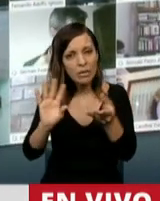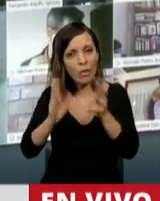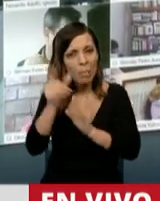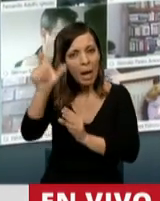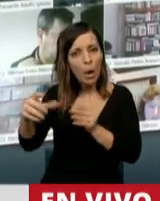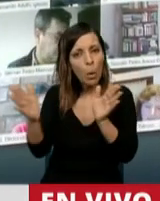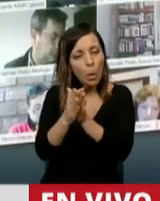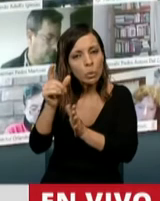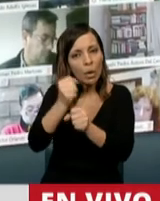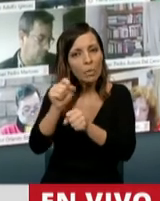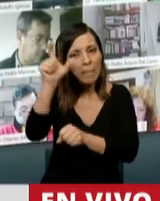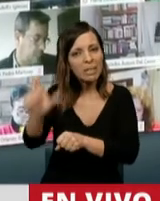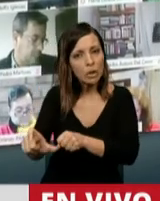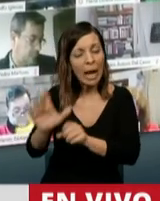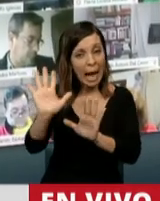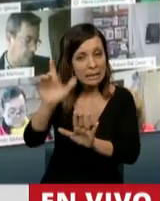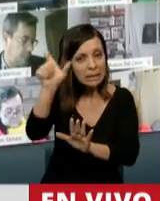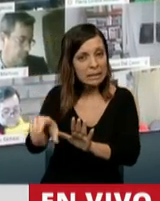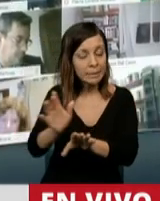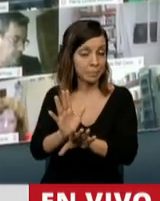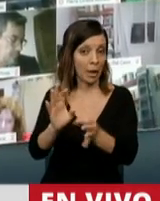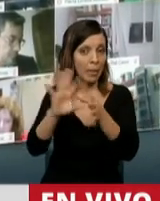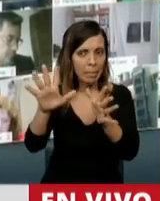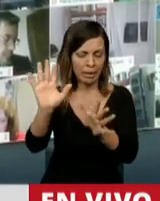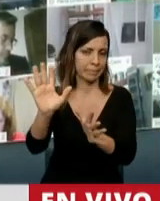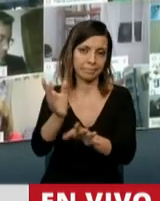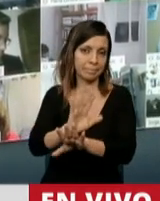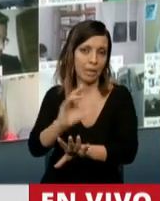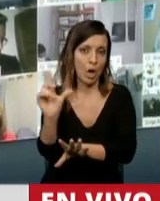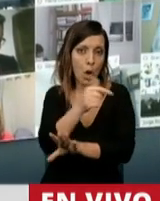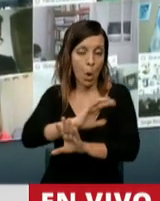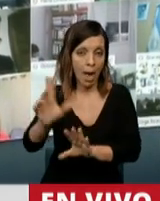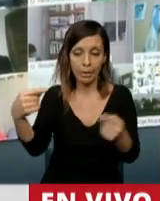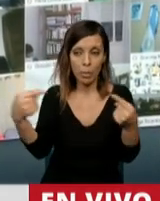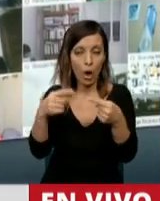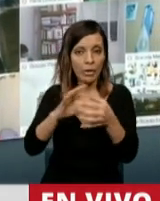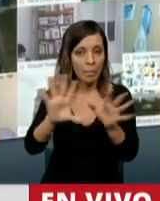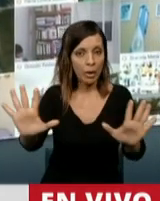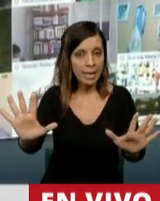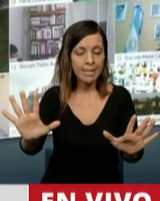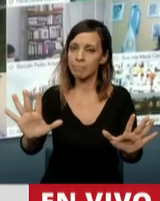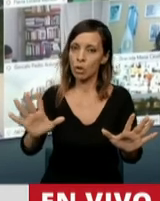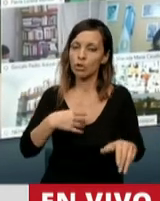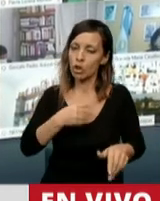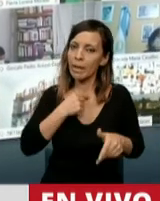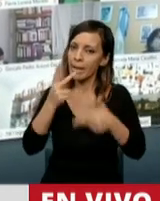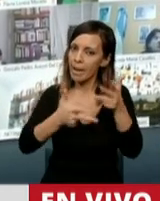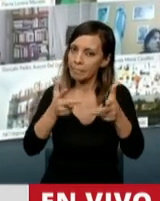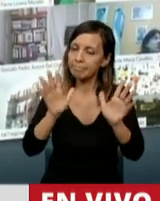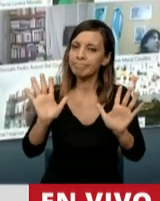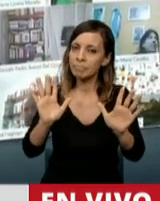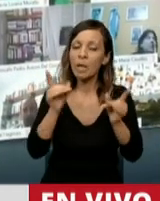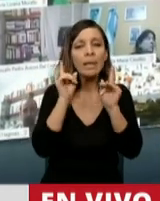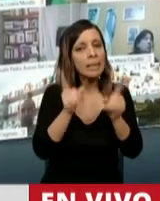persona tan poco democrática o antidemocrática y bueno, lo quería comentar y